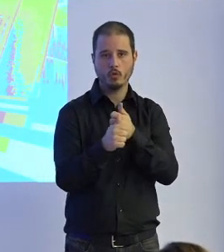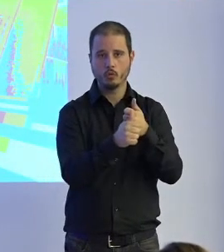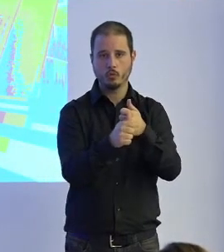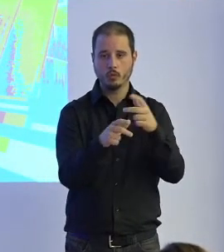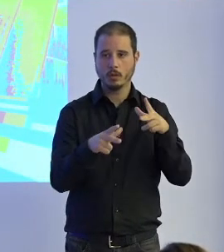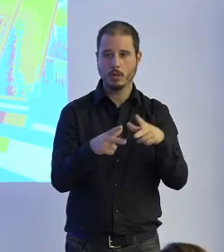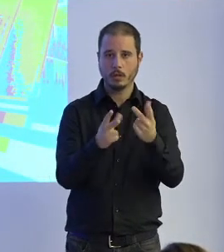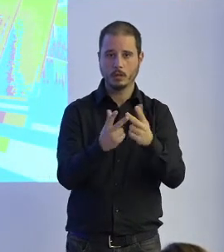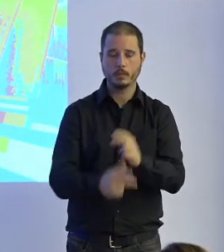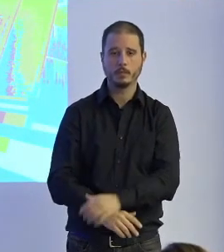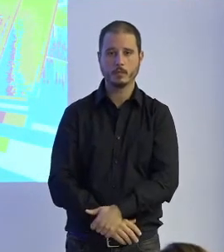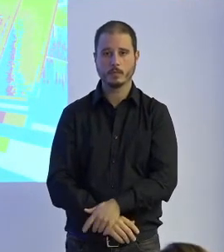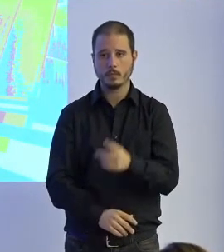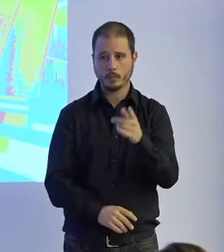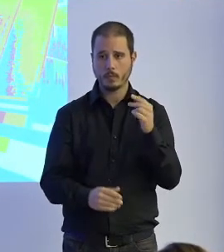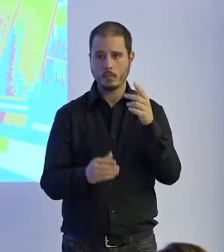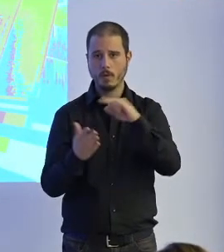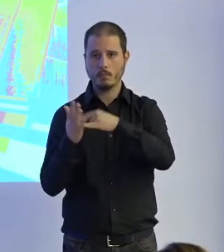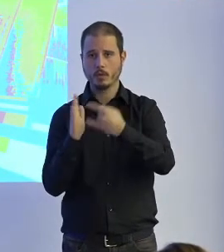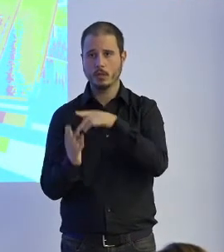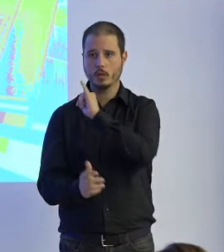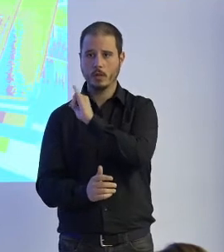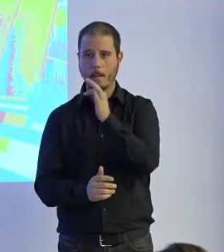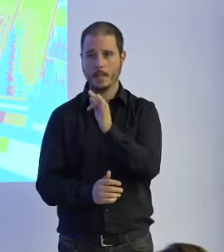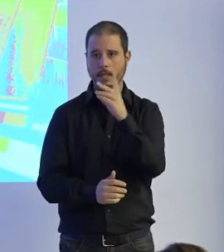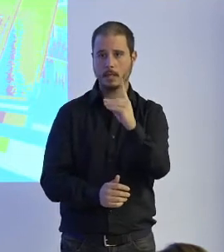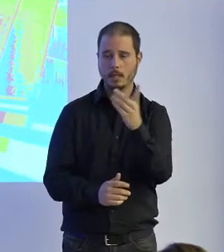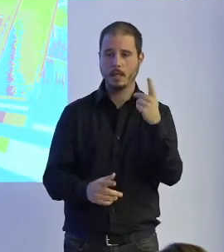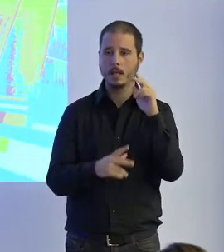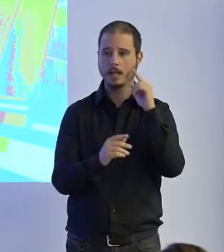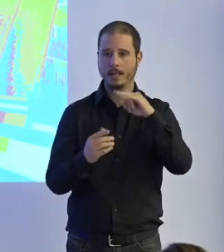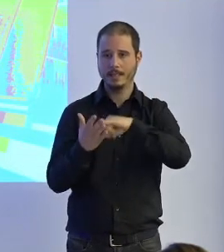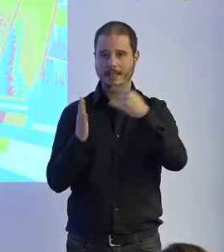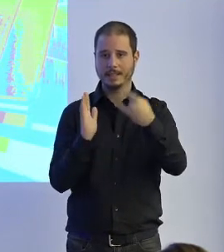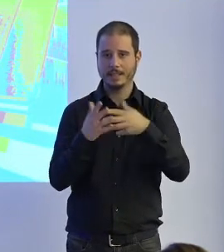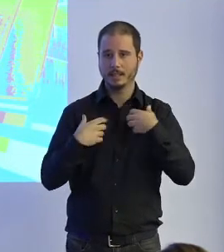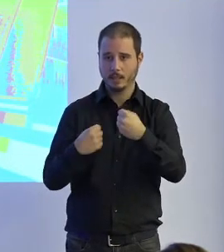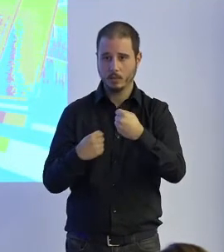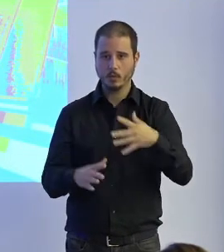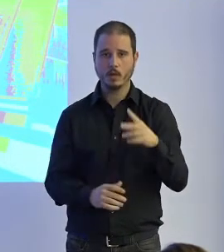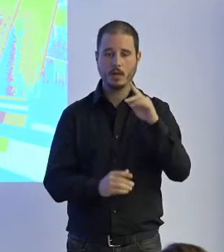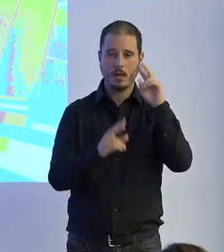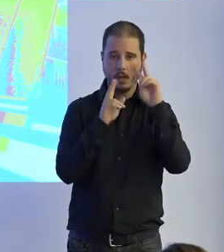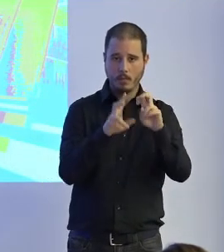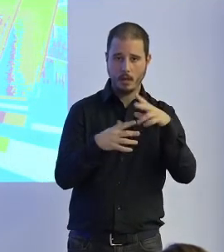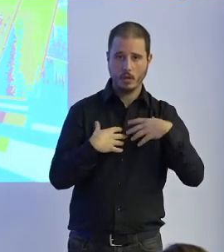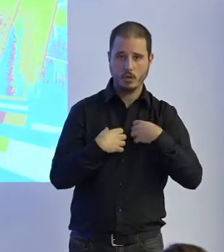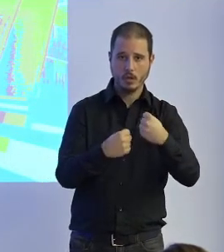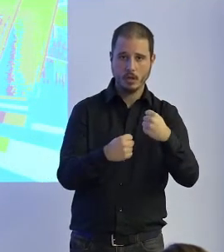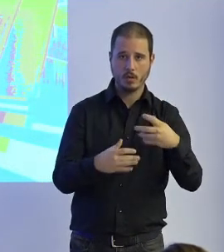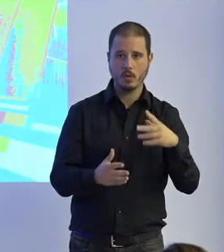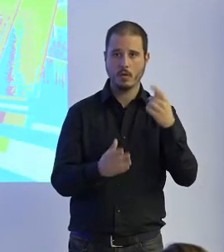varios proyectos de I más D de aplicación de la ingeniería a la salud investigación salud y calidad de vida de CARTIF